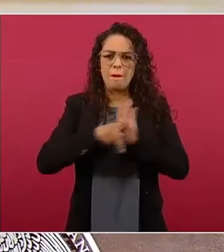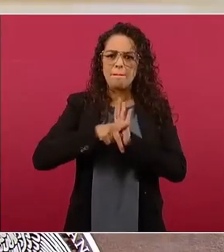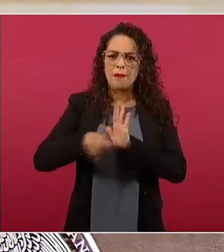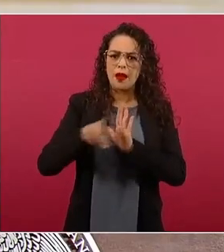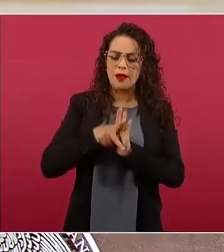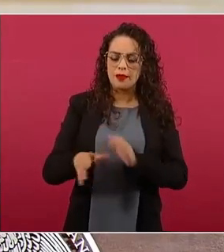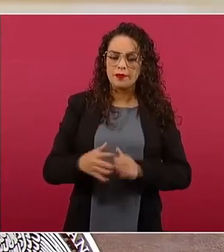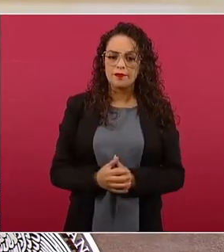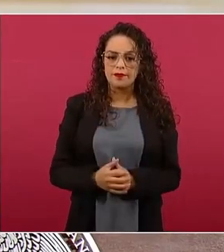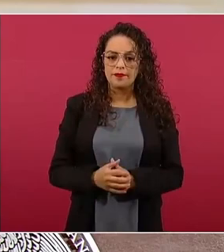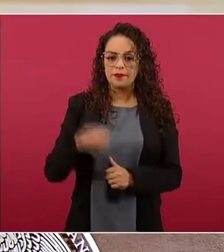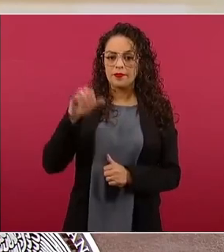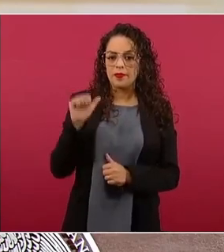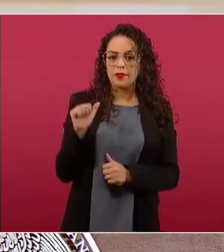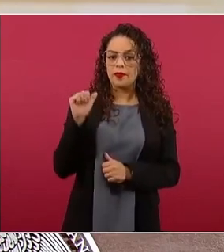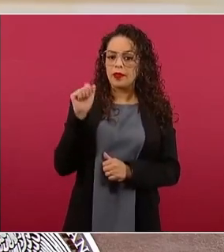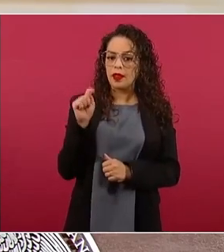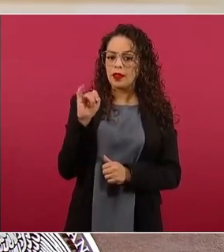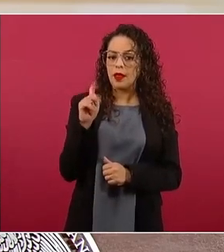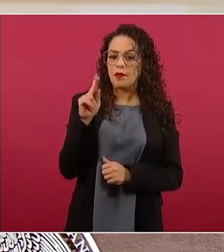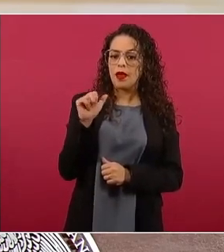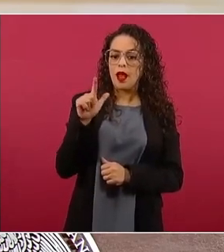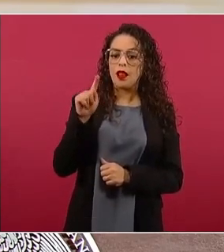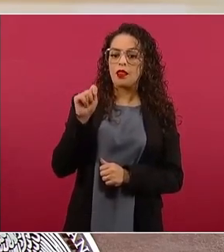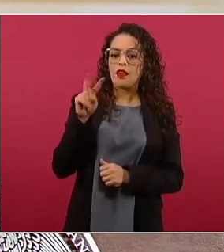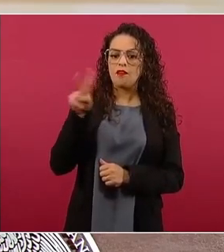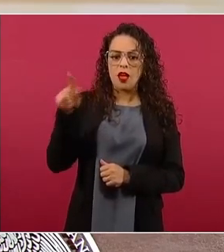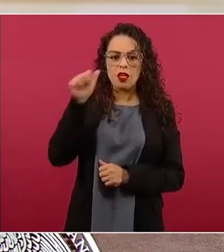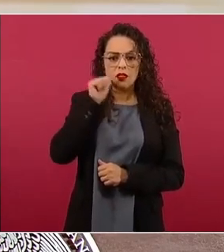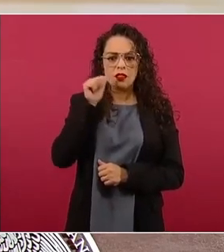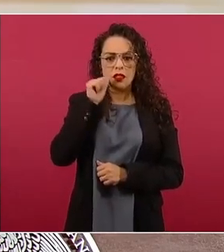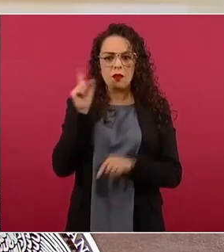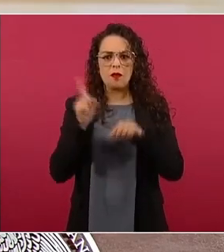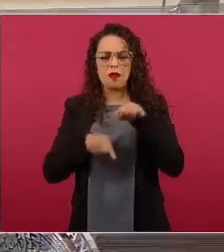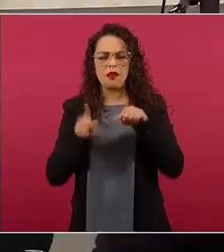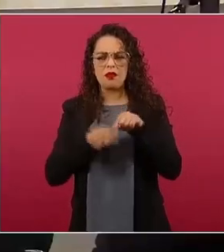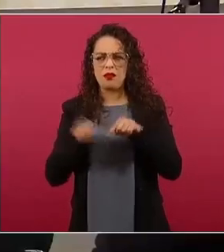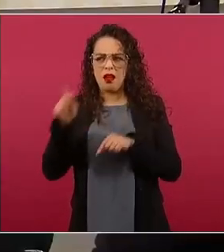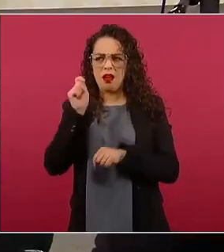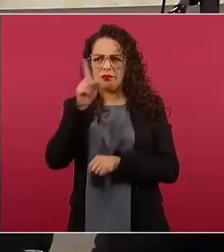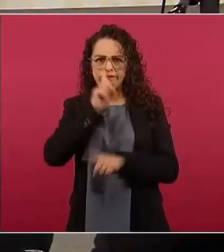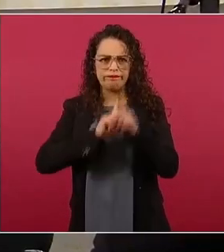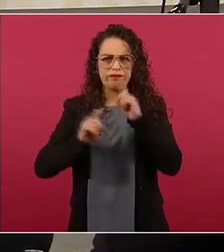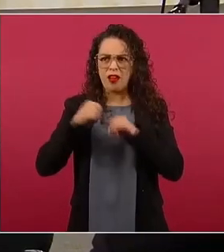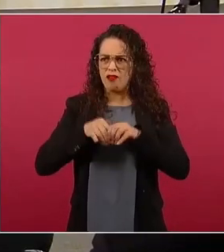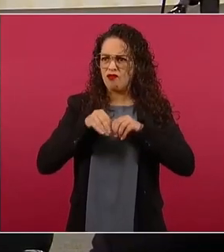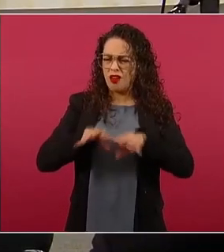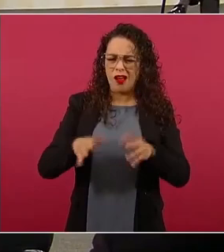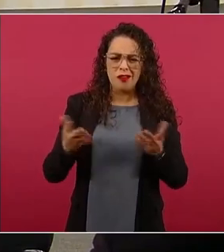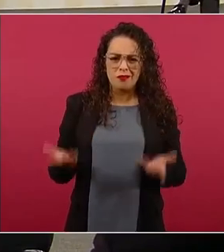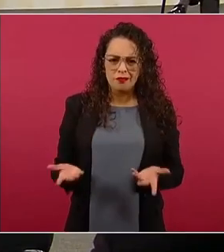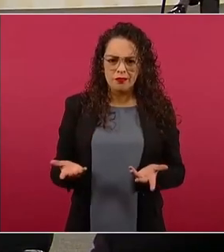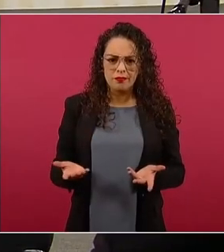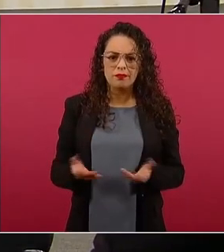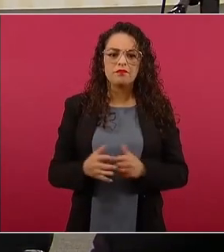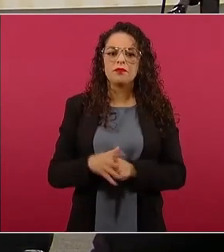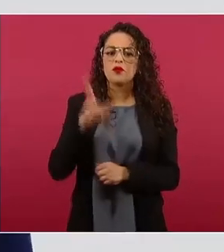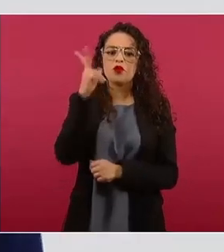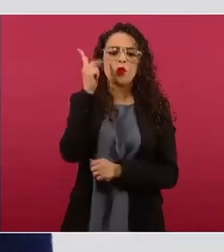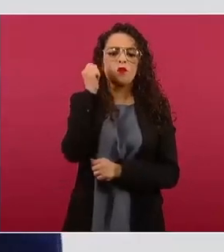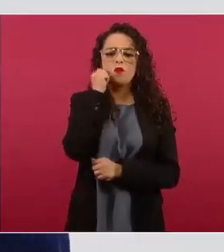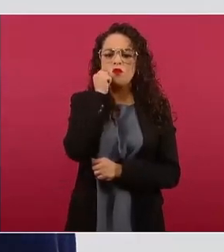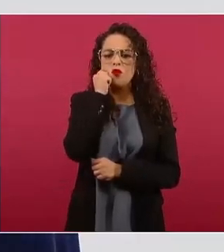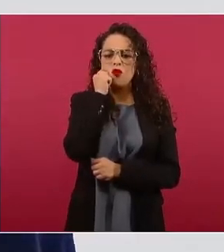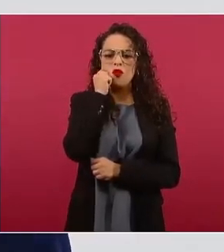Atípica al TV que se dedica a desinformar. Como el propio Alasraqui ha reconocido, no importa mentir